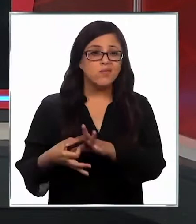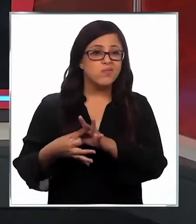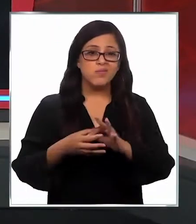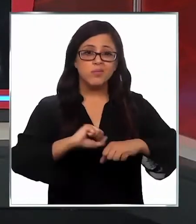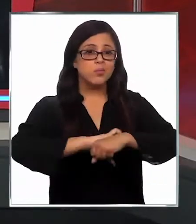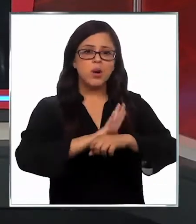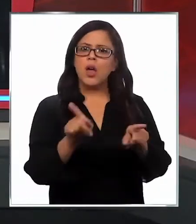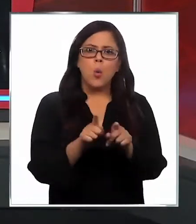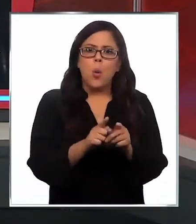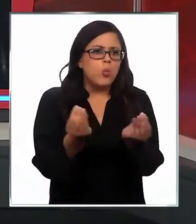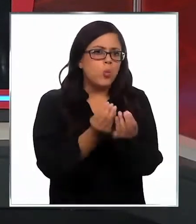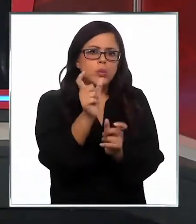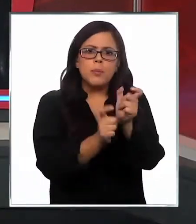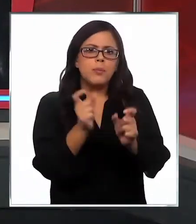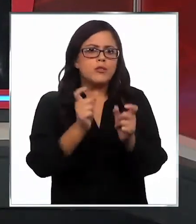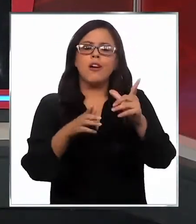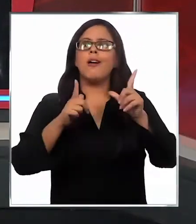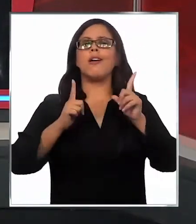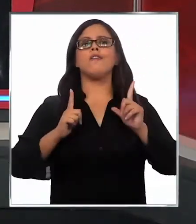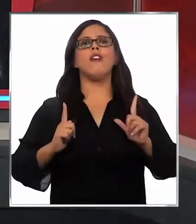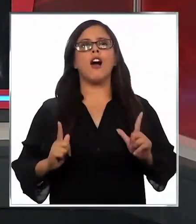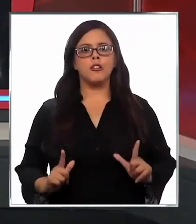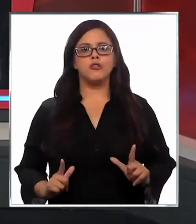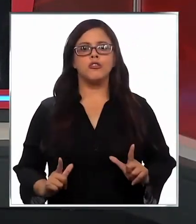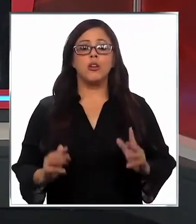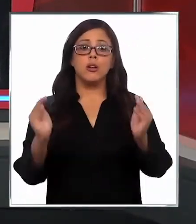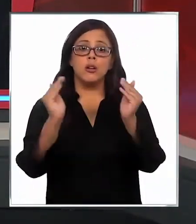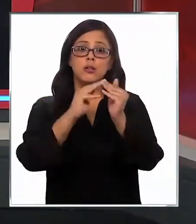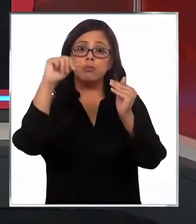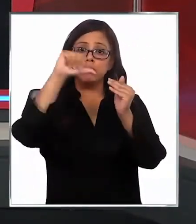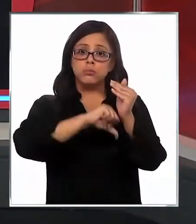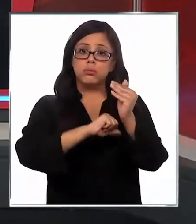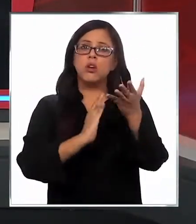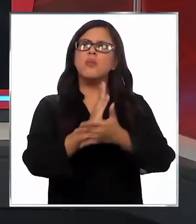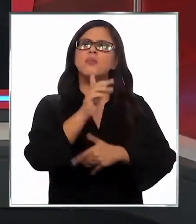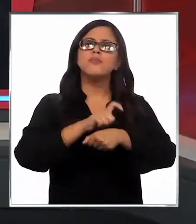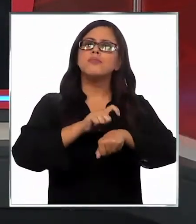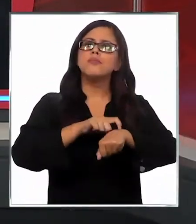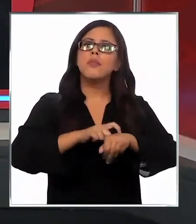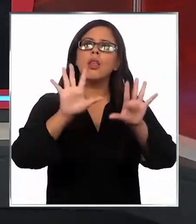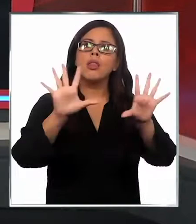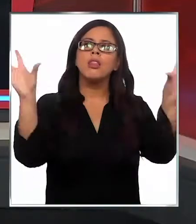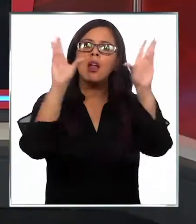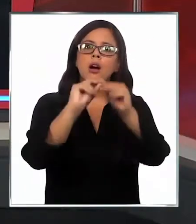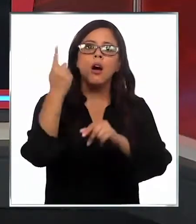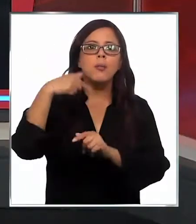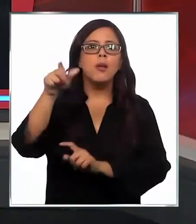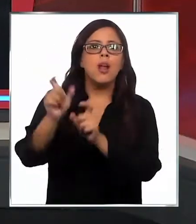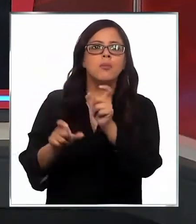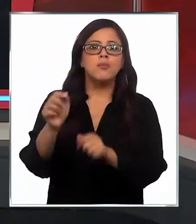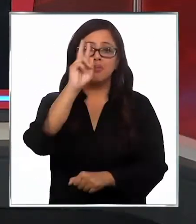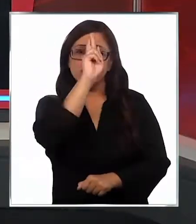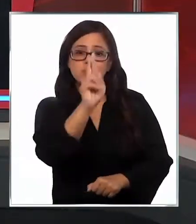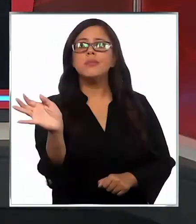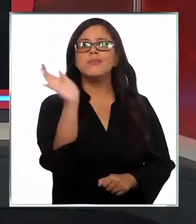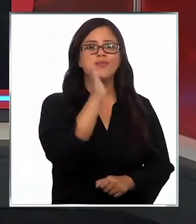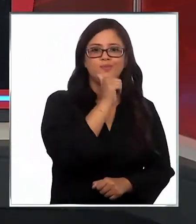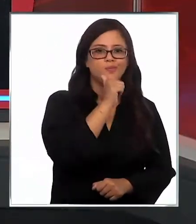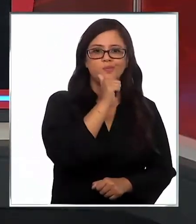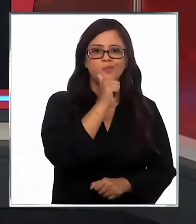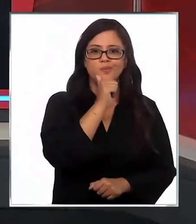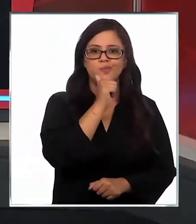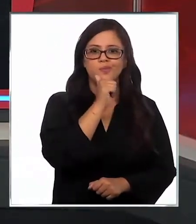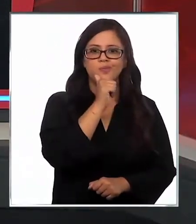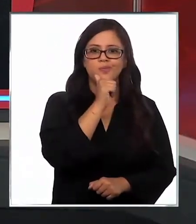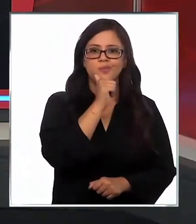lleno de veraneantes. El toque de queda comienza, como en todo Chile, a las 10 de la noche. Pero la gente no lo respeta. Y hay casi